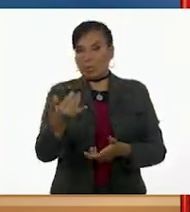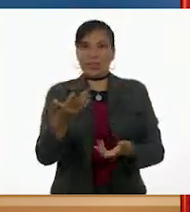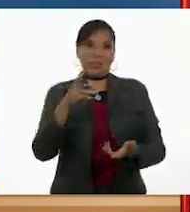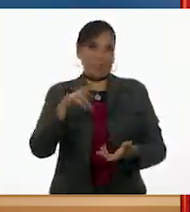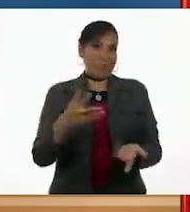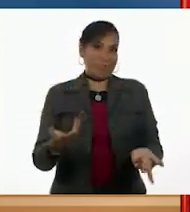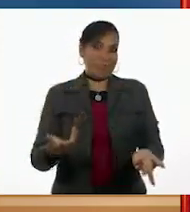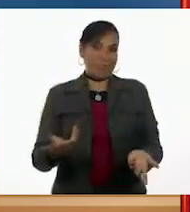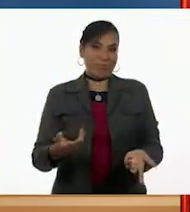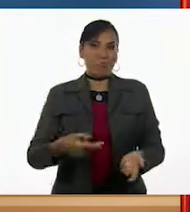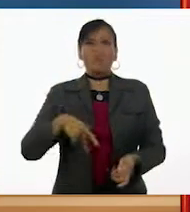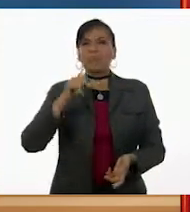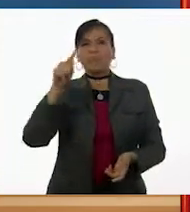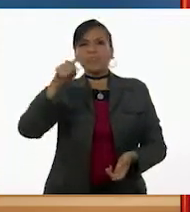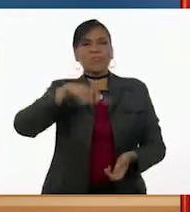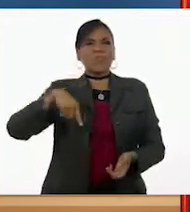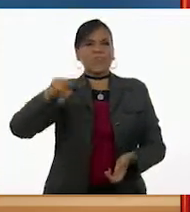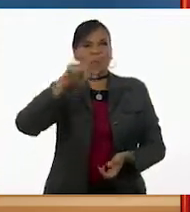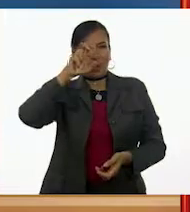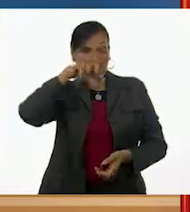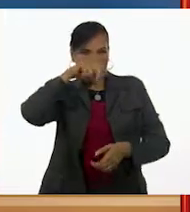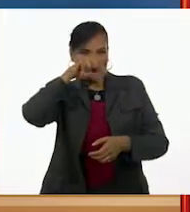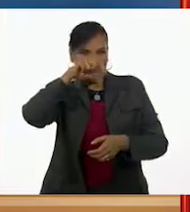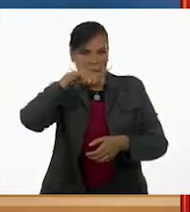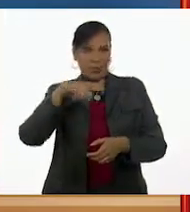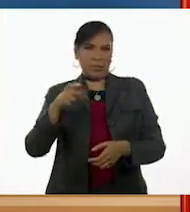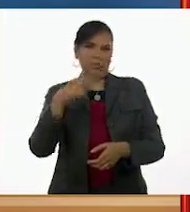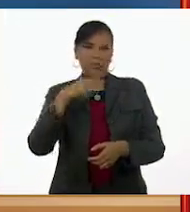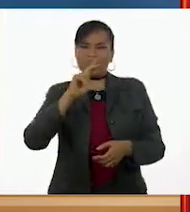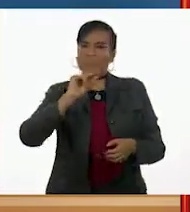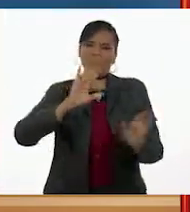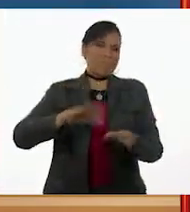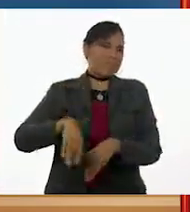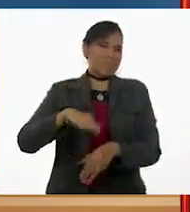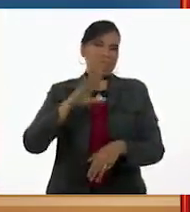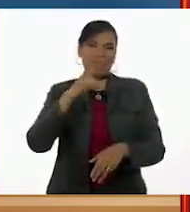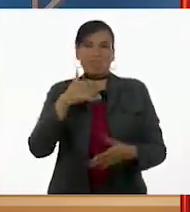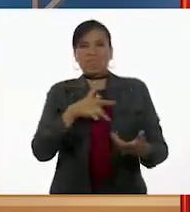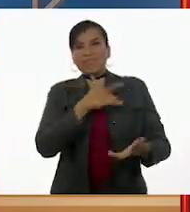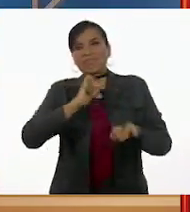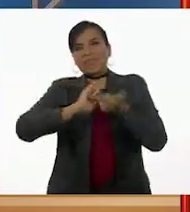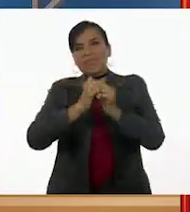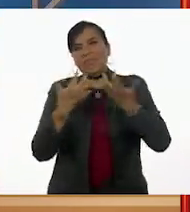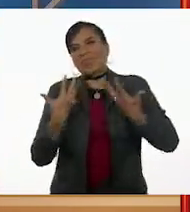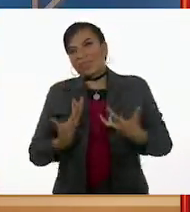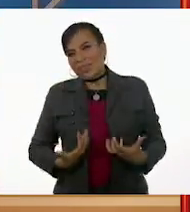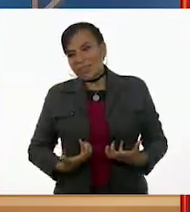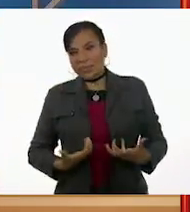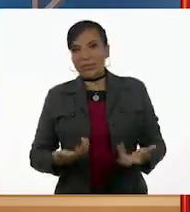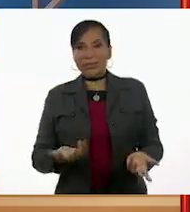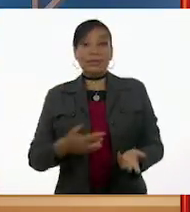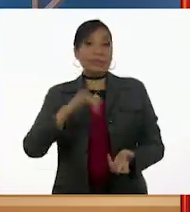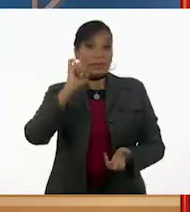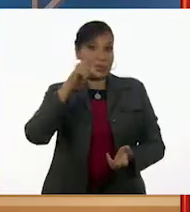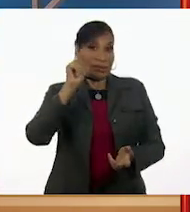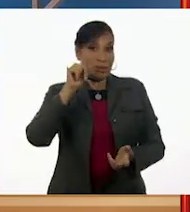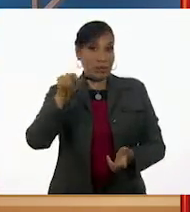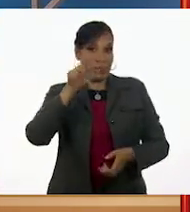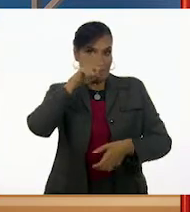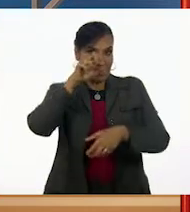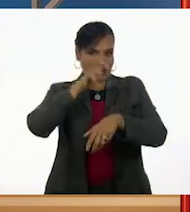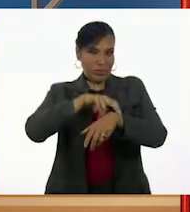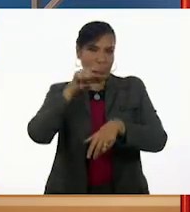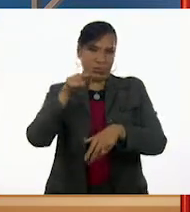Sí, aunque los demás loros me desanimaron un poco. Sí, pero Lolo,